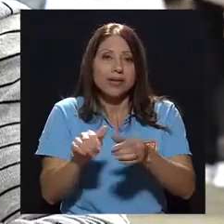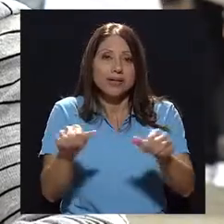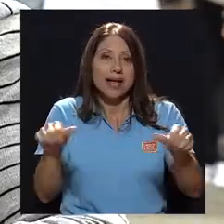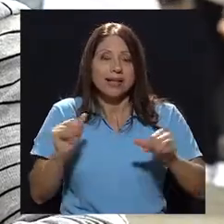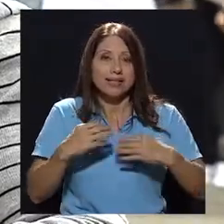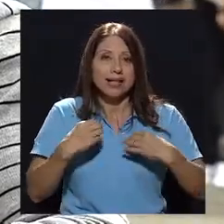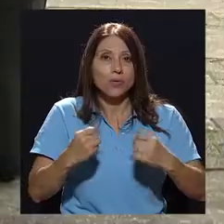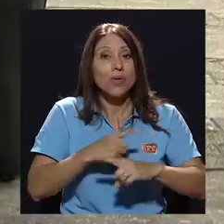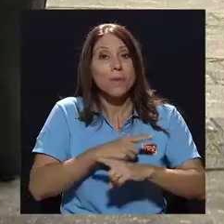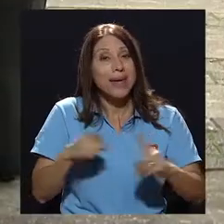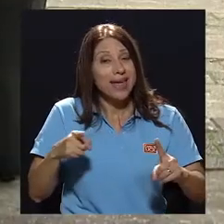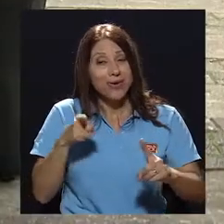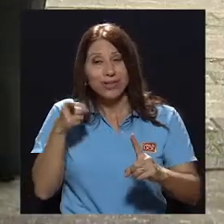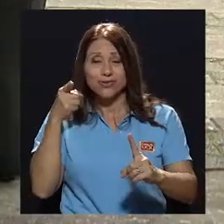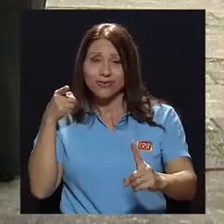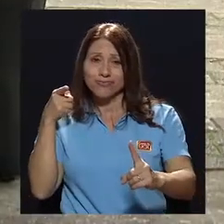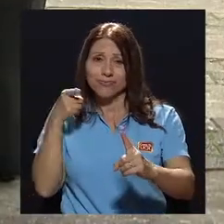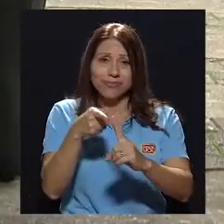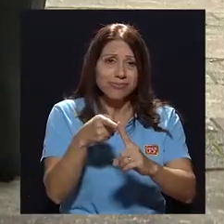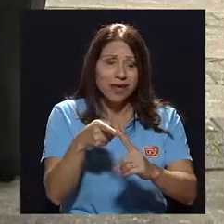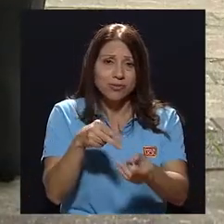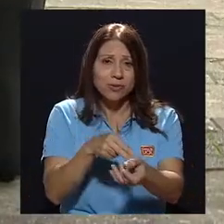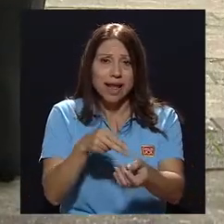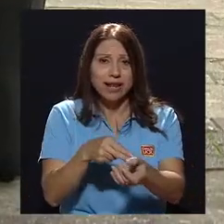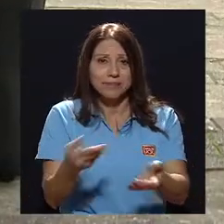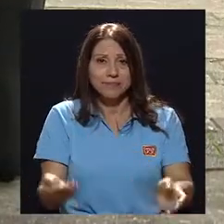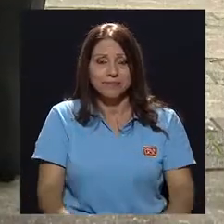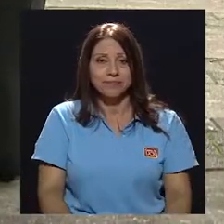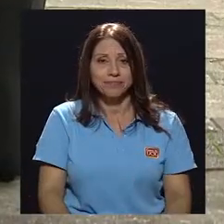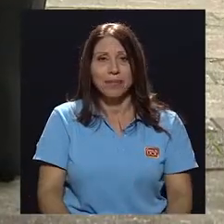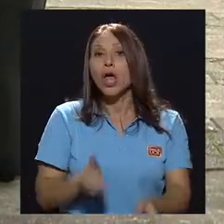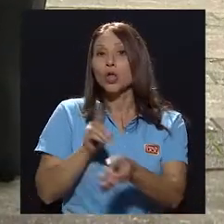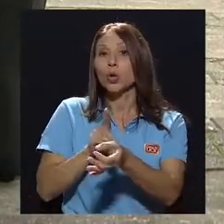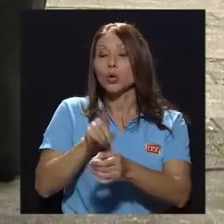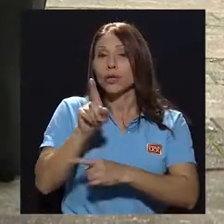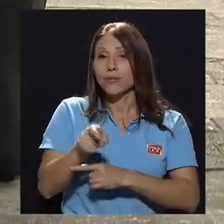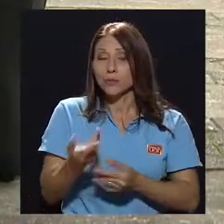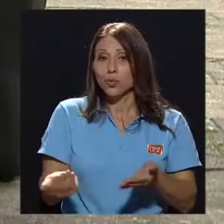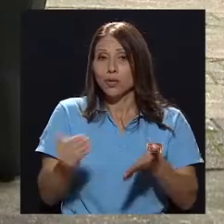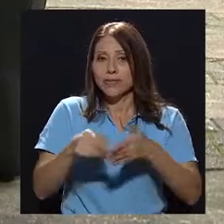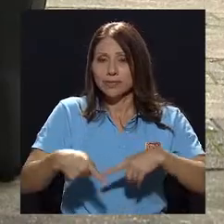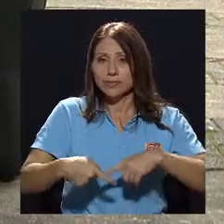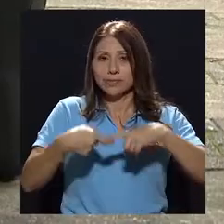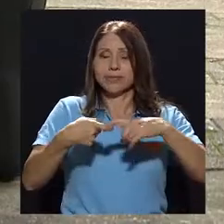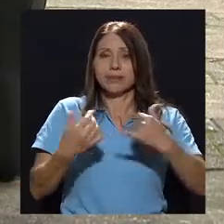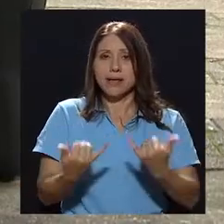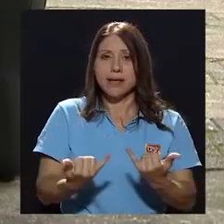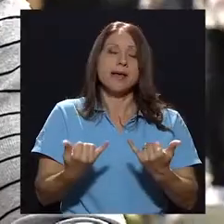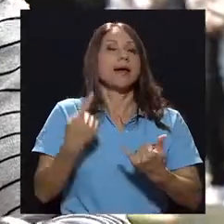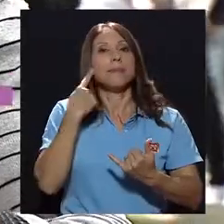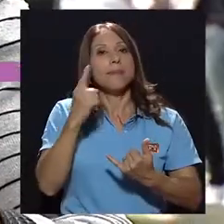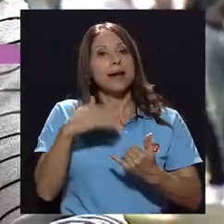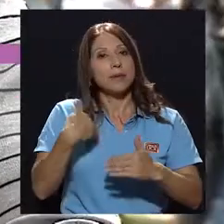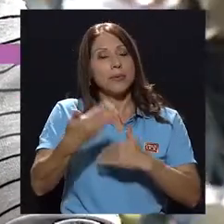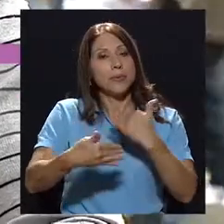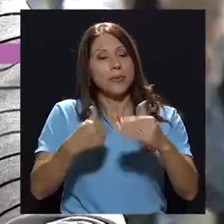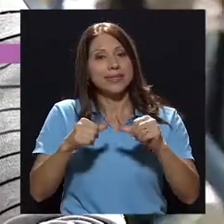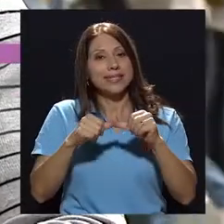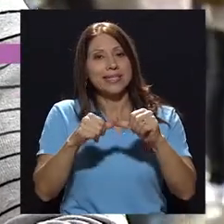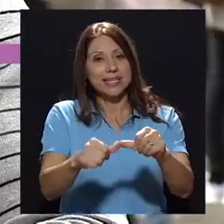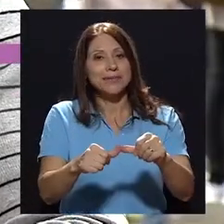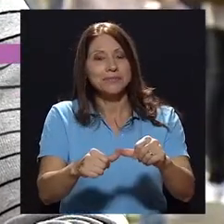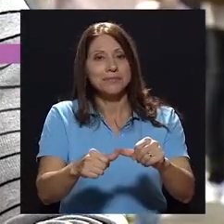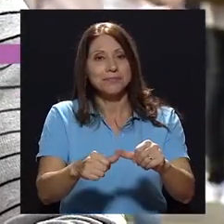van directamente, digamos, al hospital. Víctor, tenemos que hacer una nueva pausa en este momento para poder seguir,